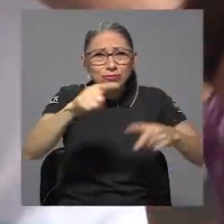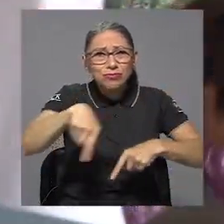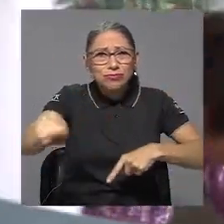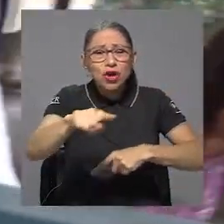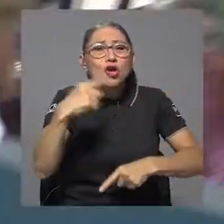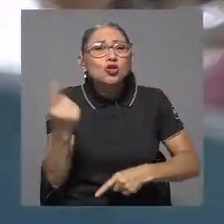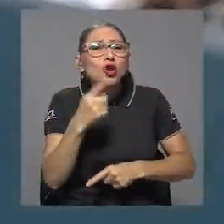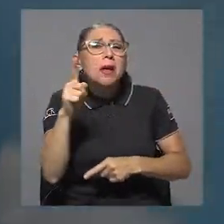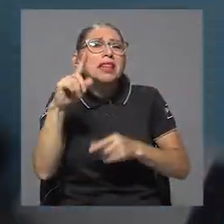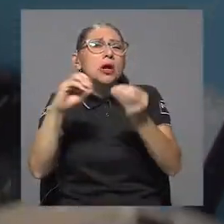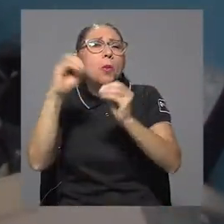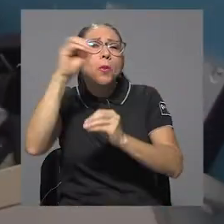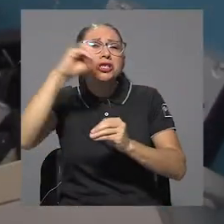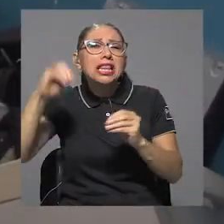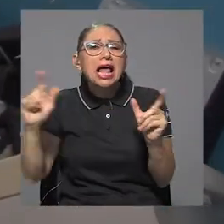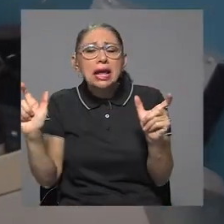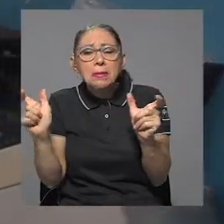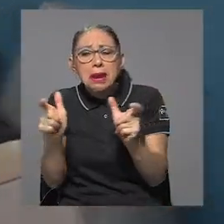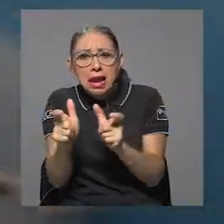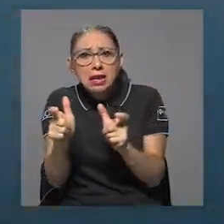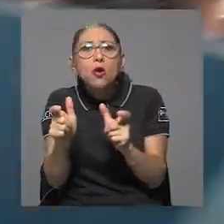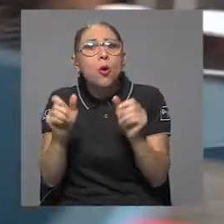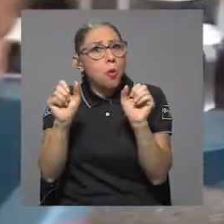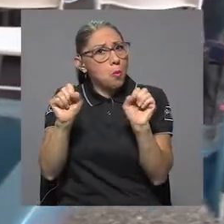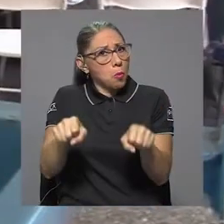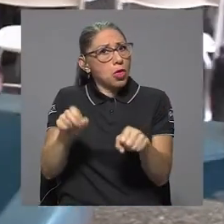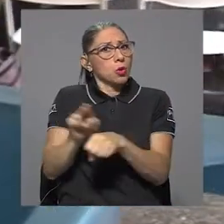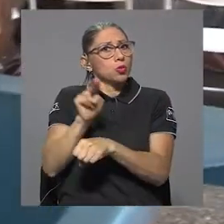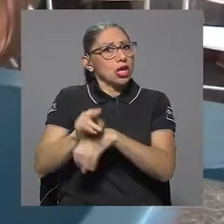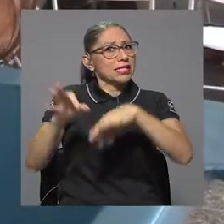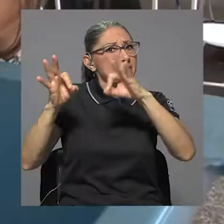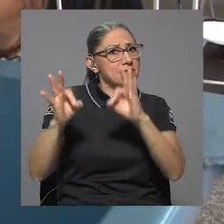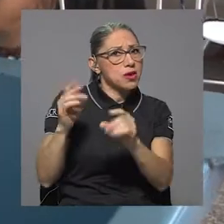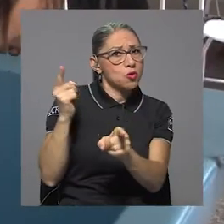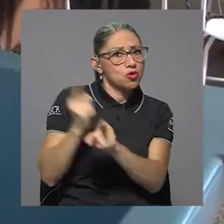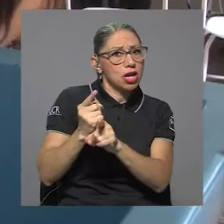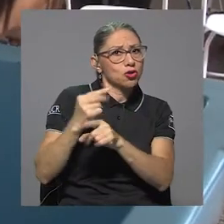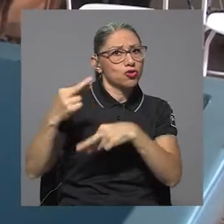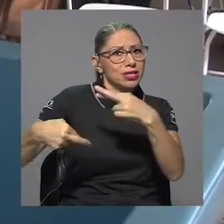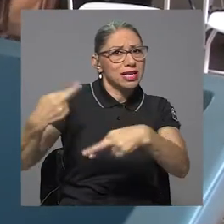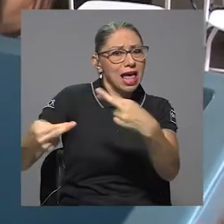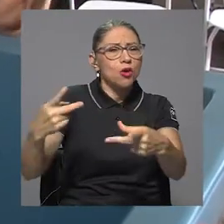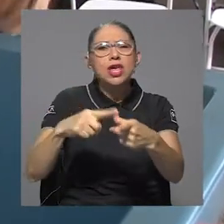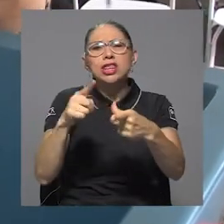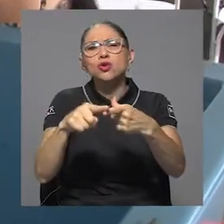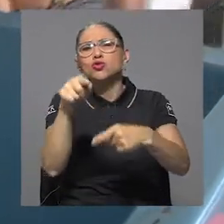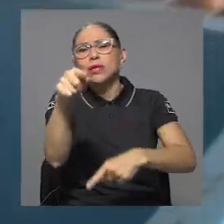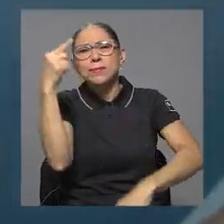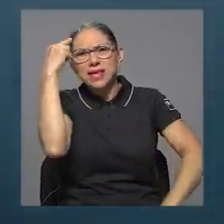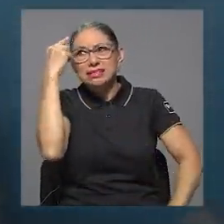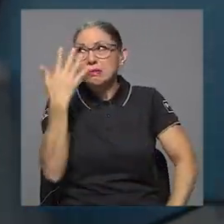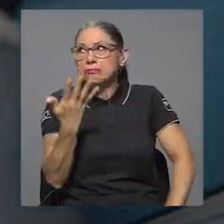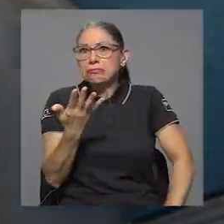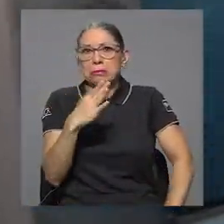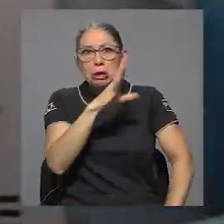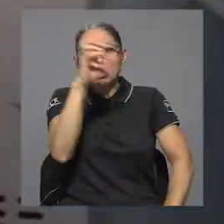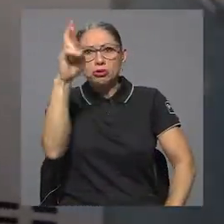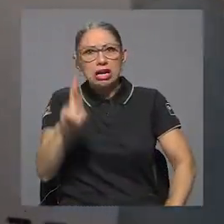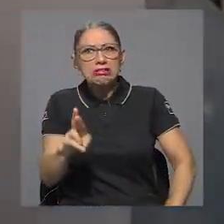17.4% fueron reciclados correctamente. Por lo que usted se preguntará, entonces, ¿cómo está nuestro